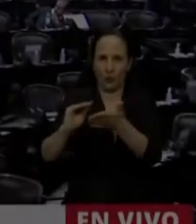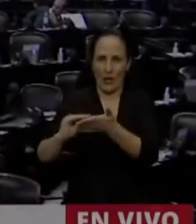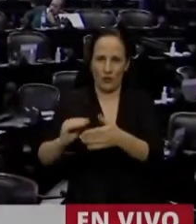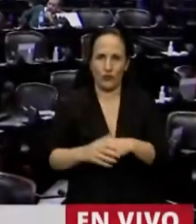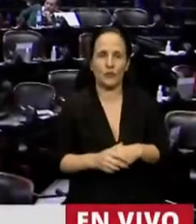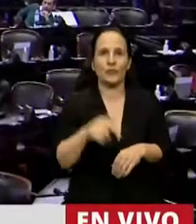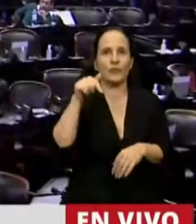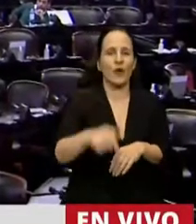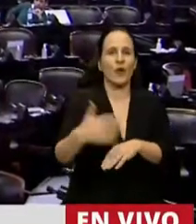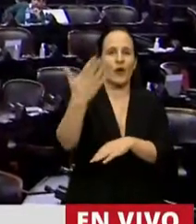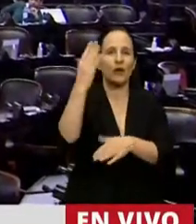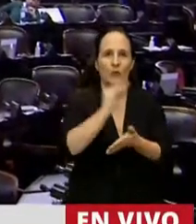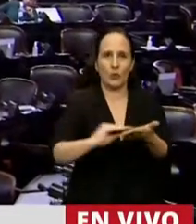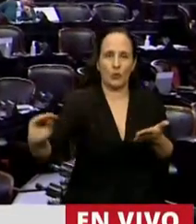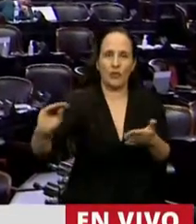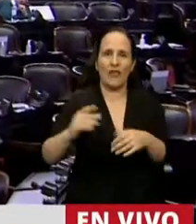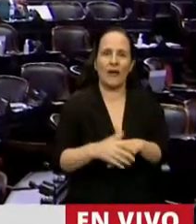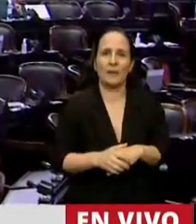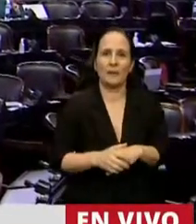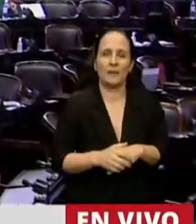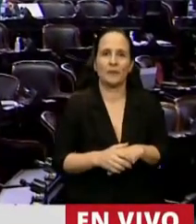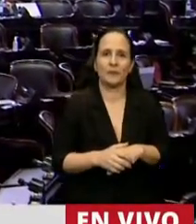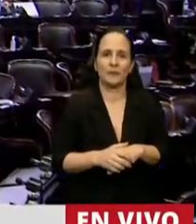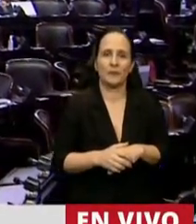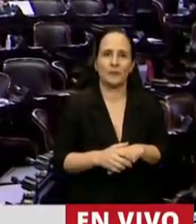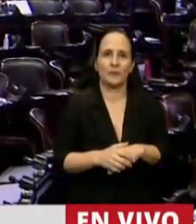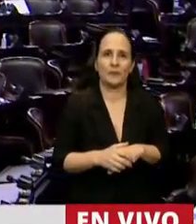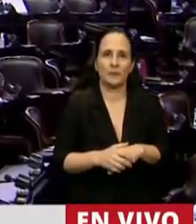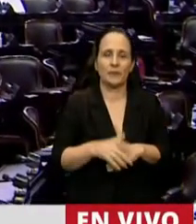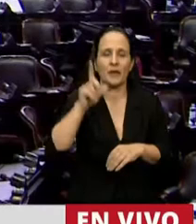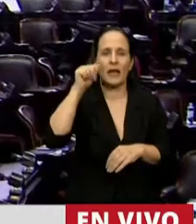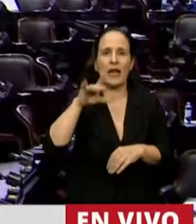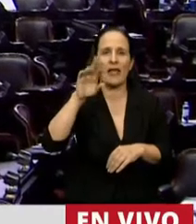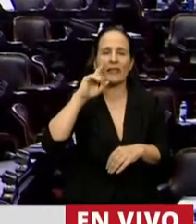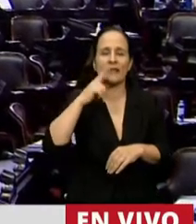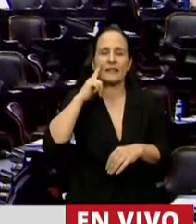Tiene la palabra la diputada Susana Graciela Landrycini.